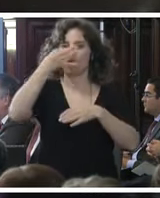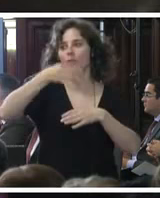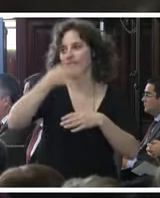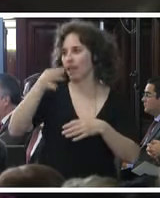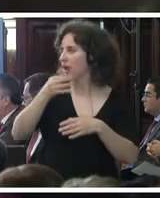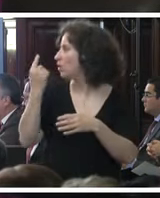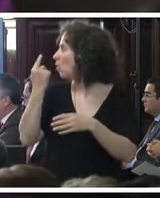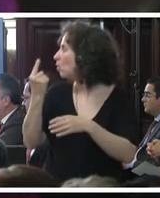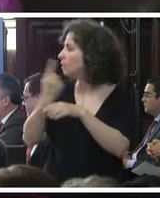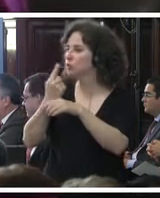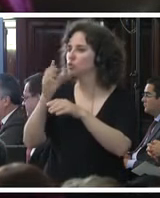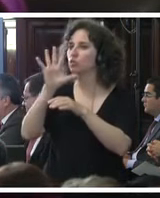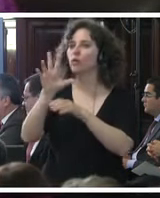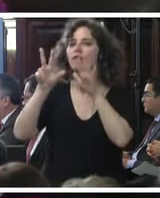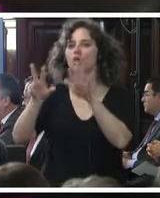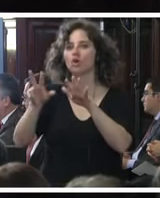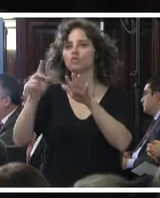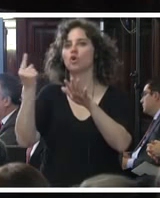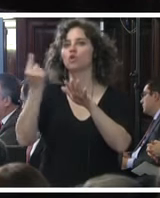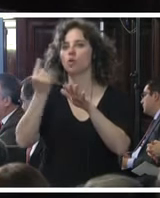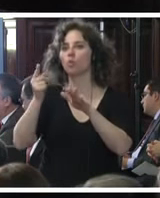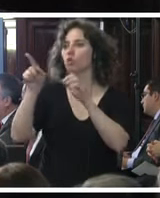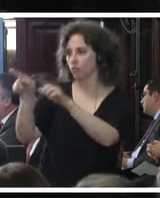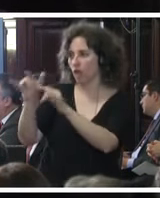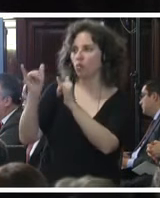un minuto y 58 segundos va a disponer usted